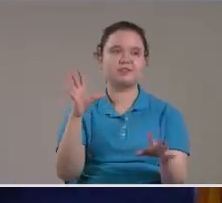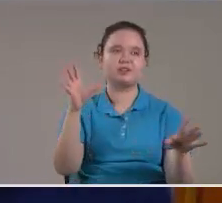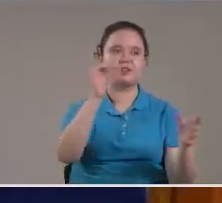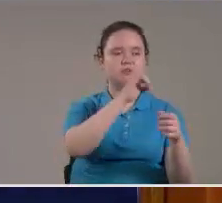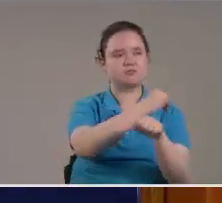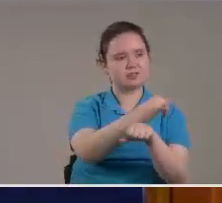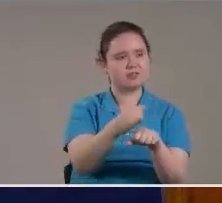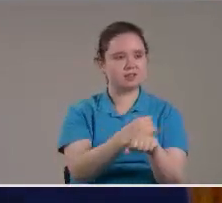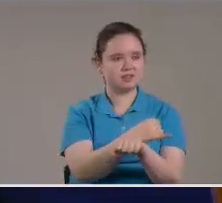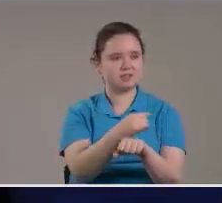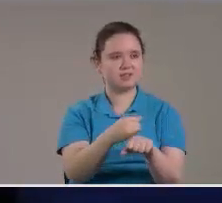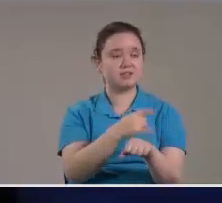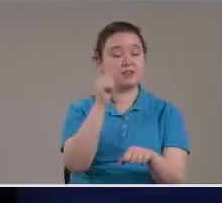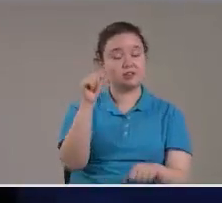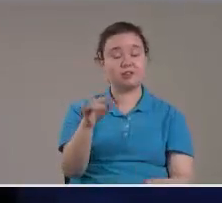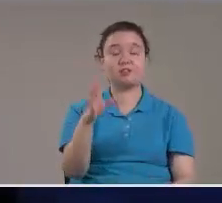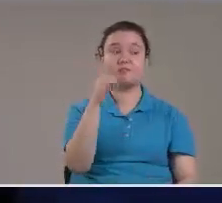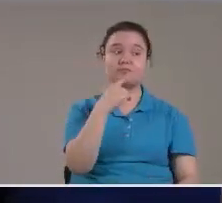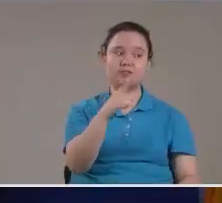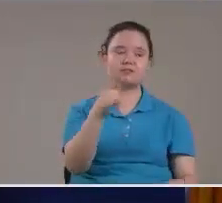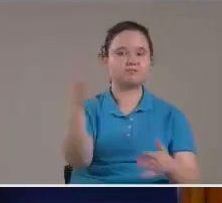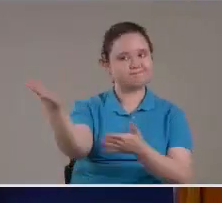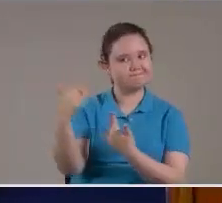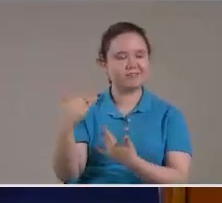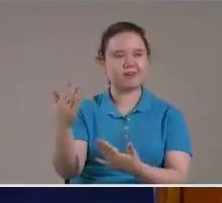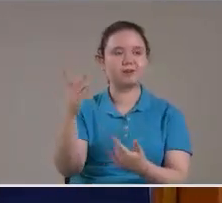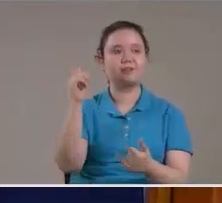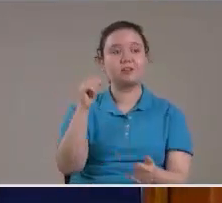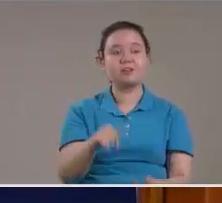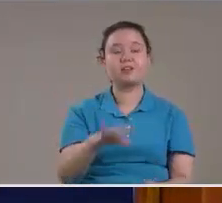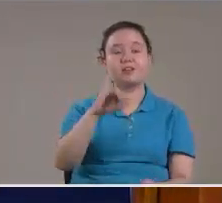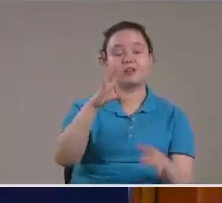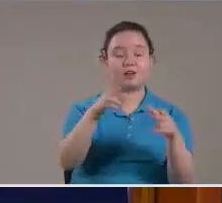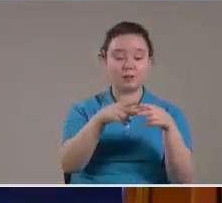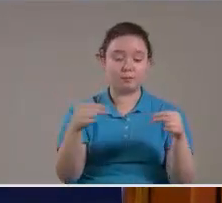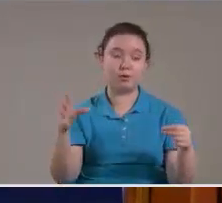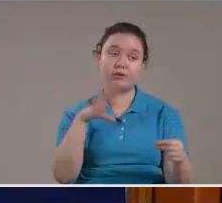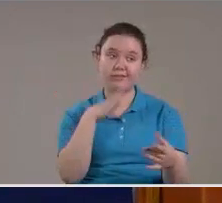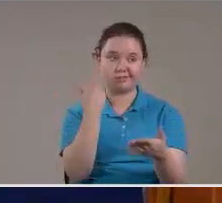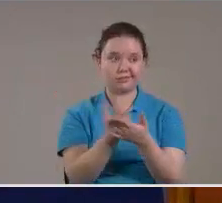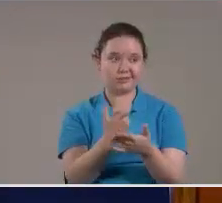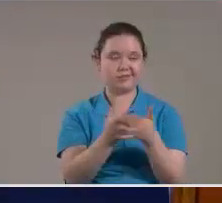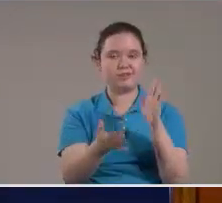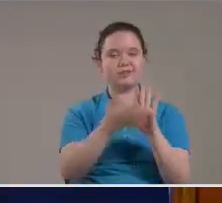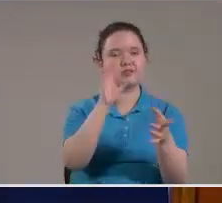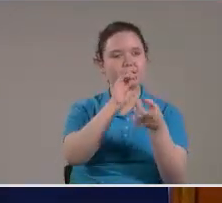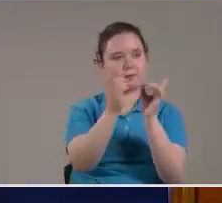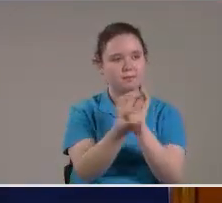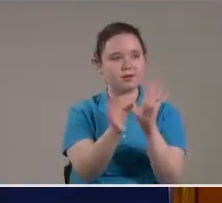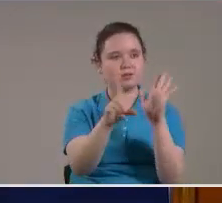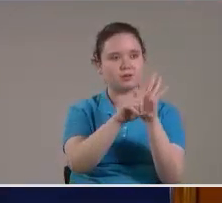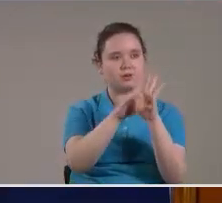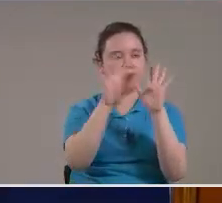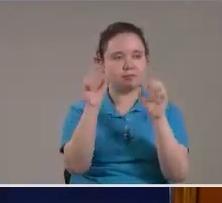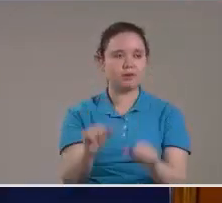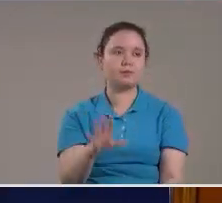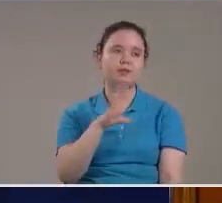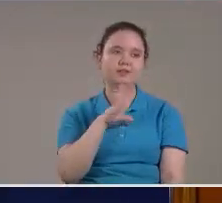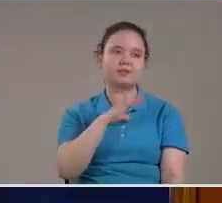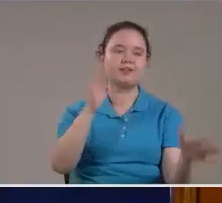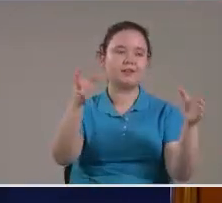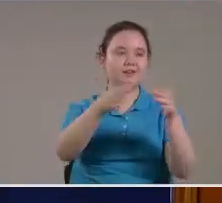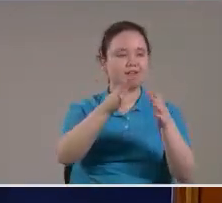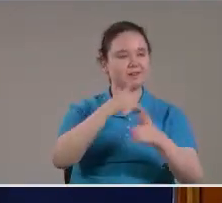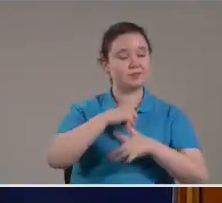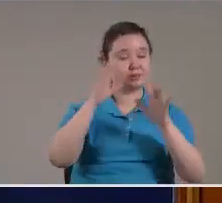ahora Los están reclamando Otra vez Y Japón Que tiene Plata Está modificando Su constitución Para tener Ejército Y